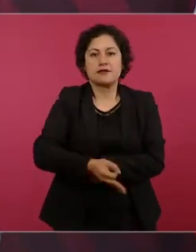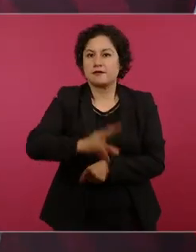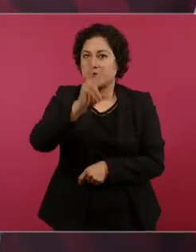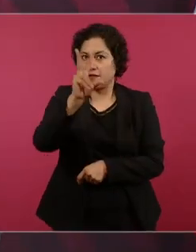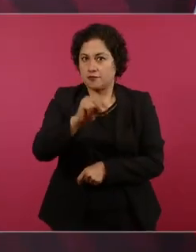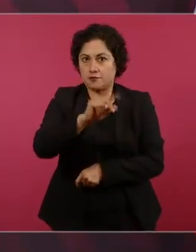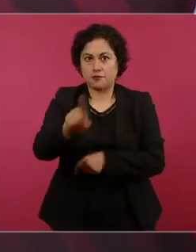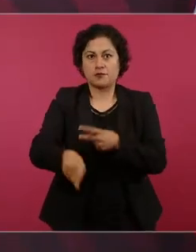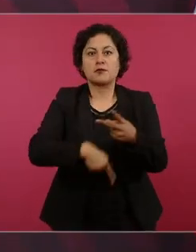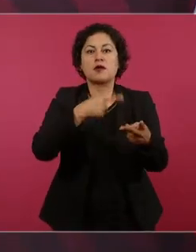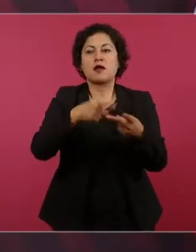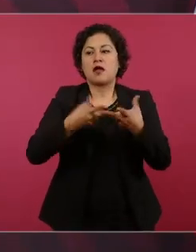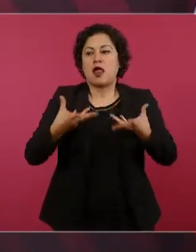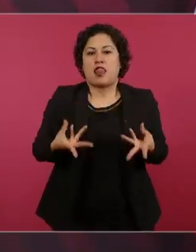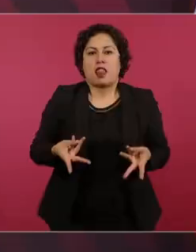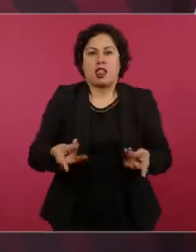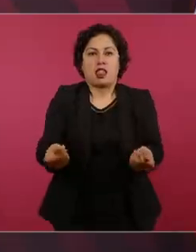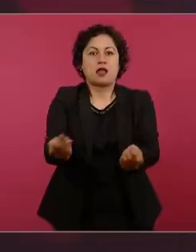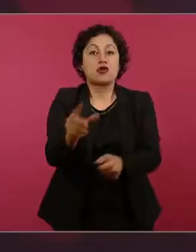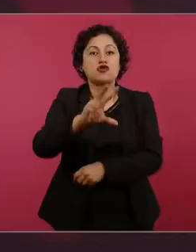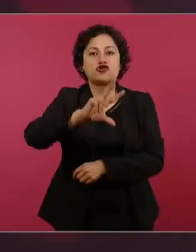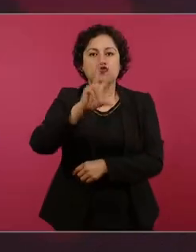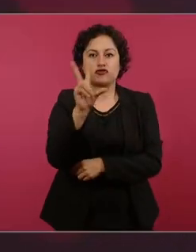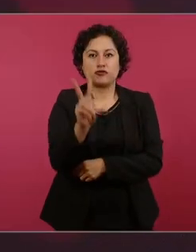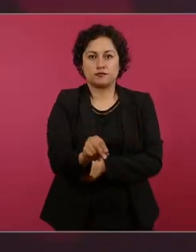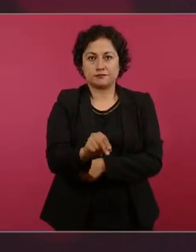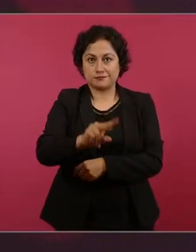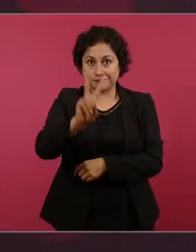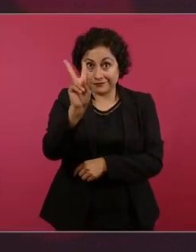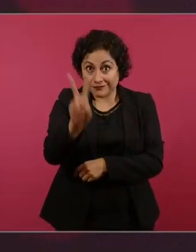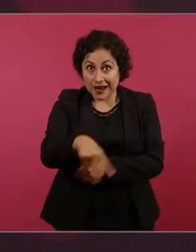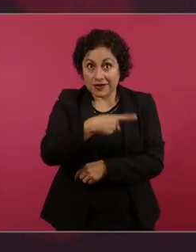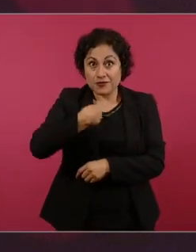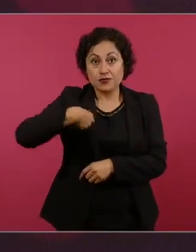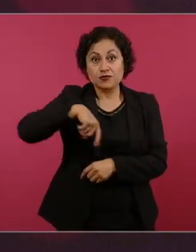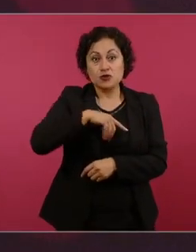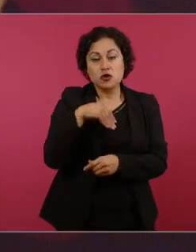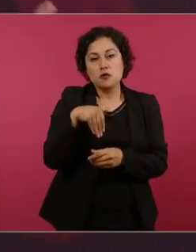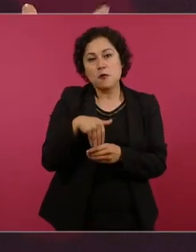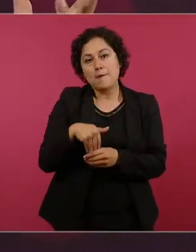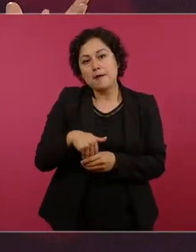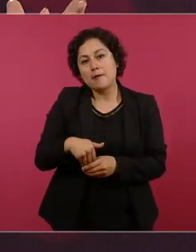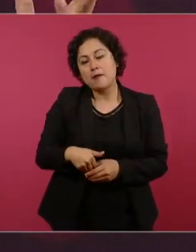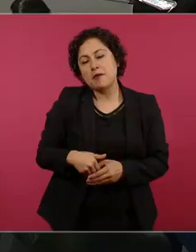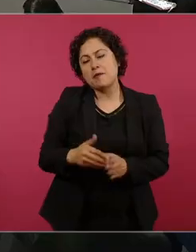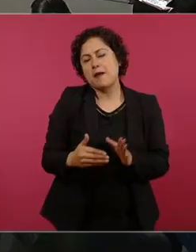hemos ahorrado miles de millones de pesos por eso